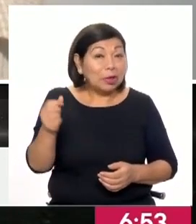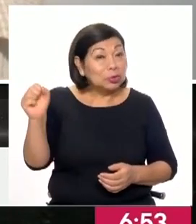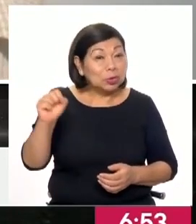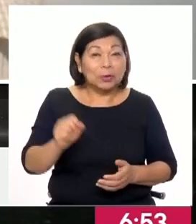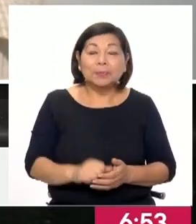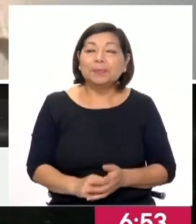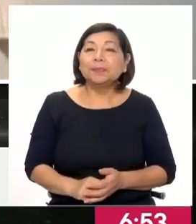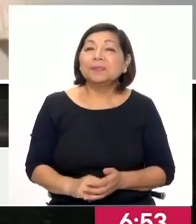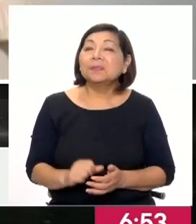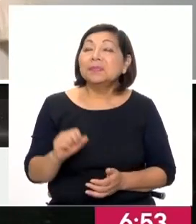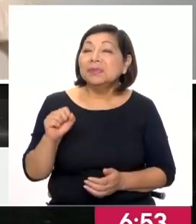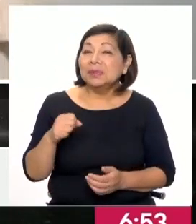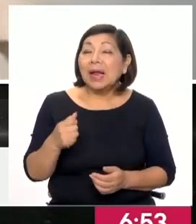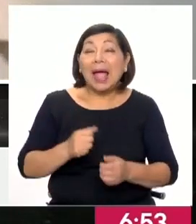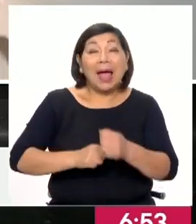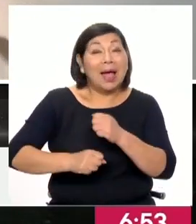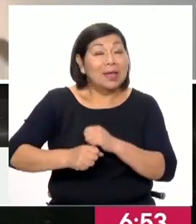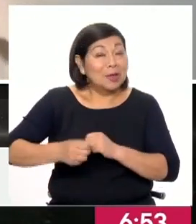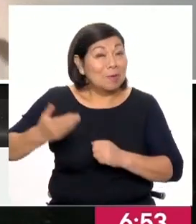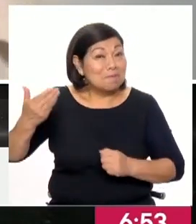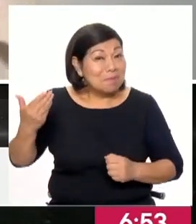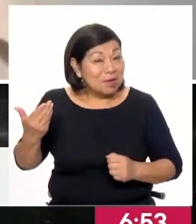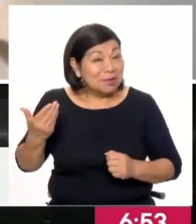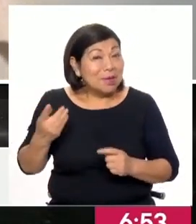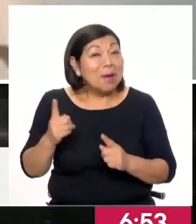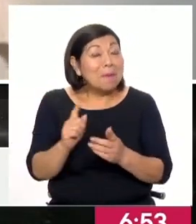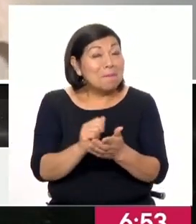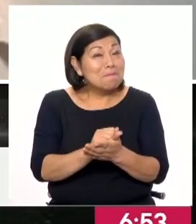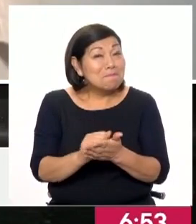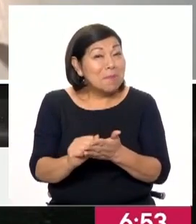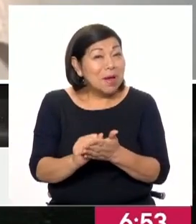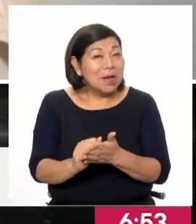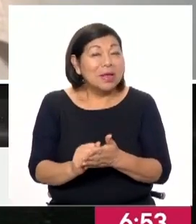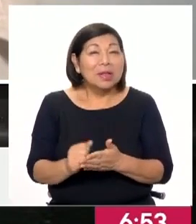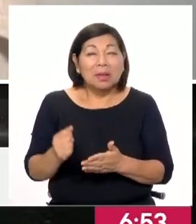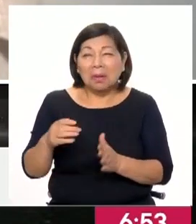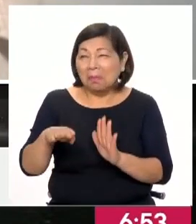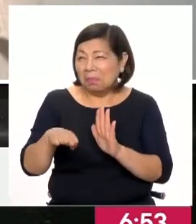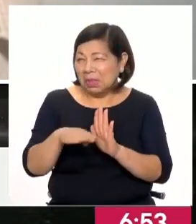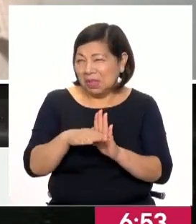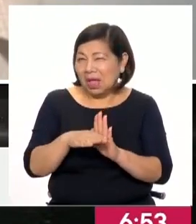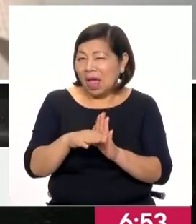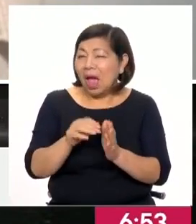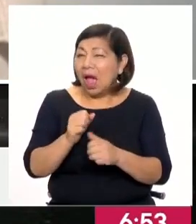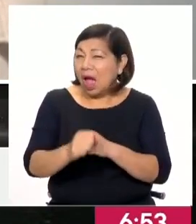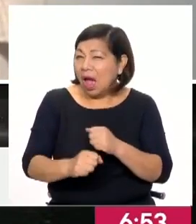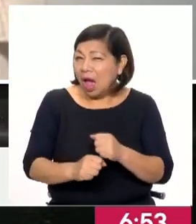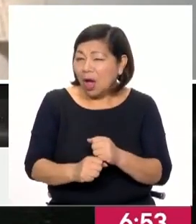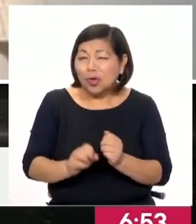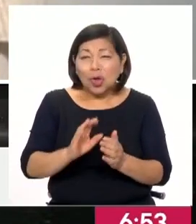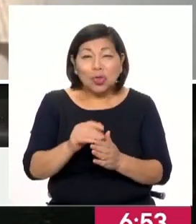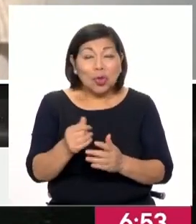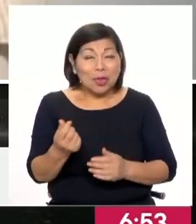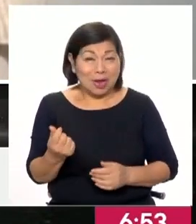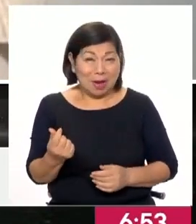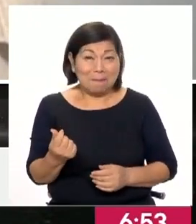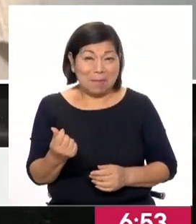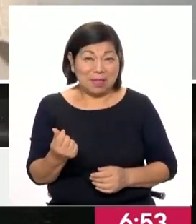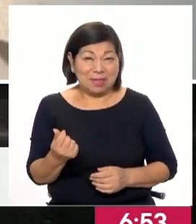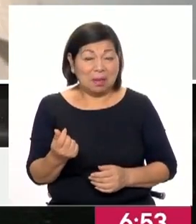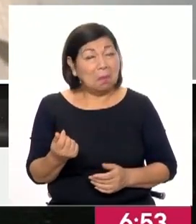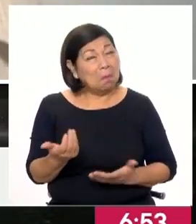A ver, sí. El año pasado tuvimos varios meses, sobre todo en la segunda mitad del año, donde todas las monedas se